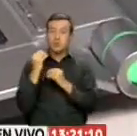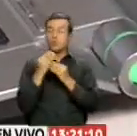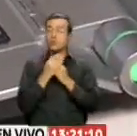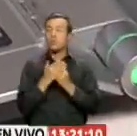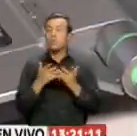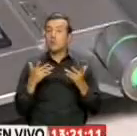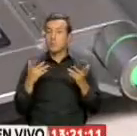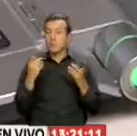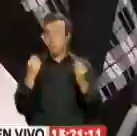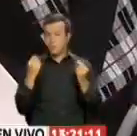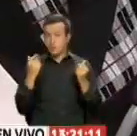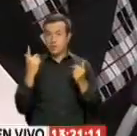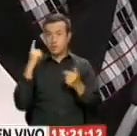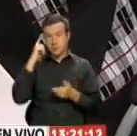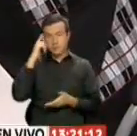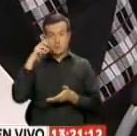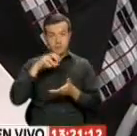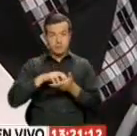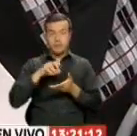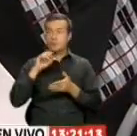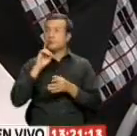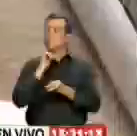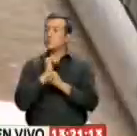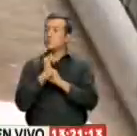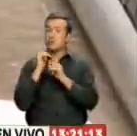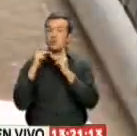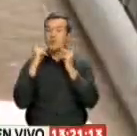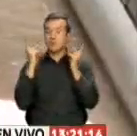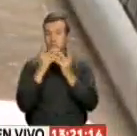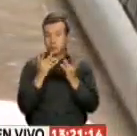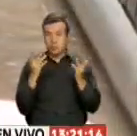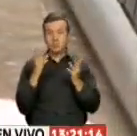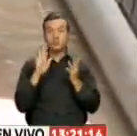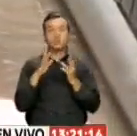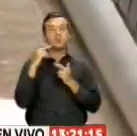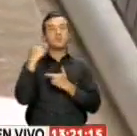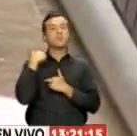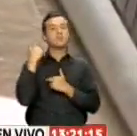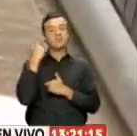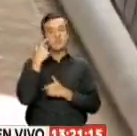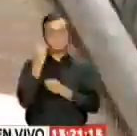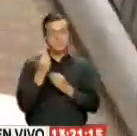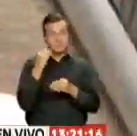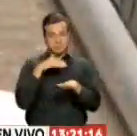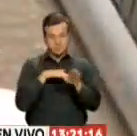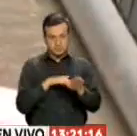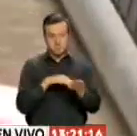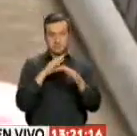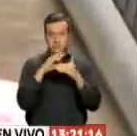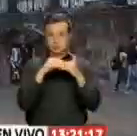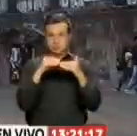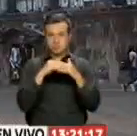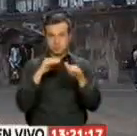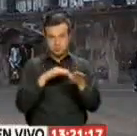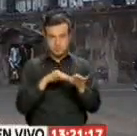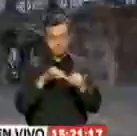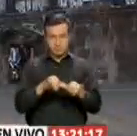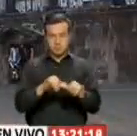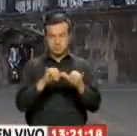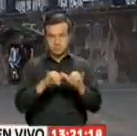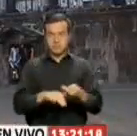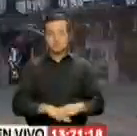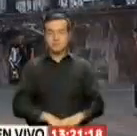indirectamente Dinero al gobierno o al sector público Y entre sus funciones Estarán respaldar la dolarización Verónica